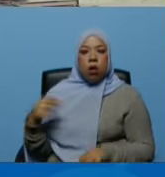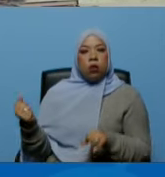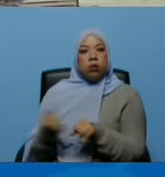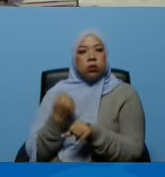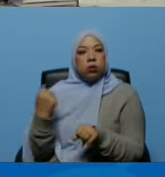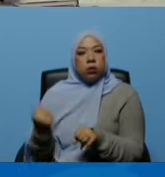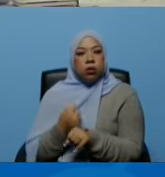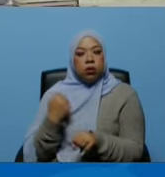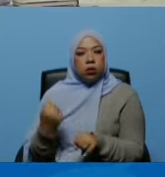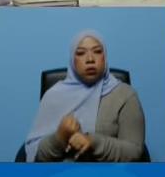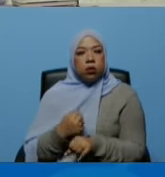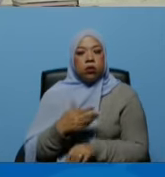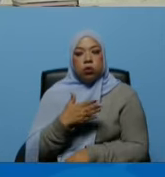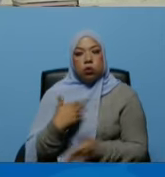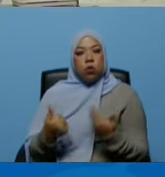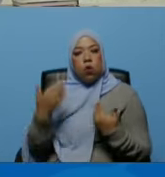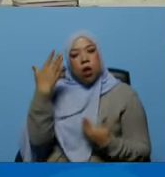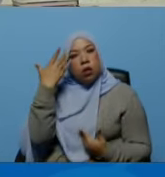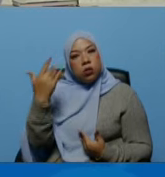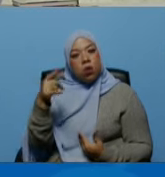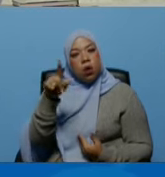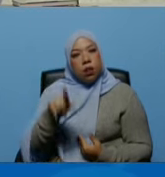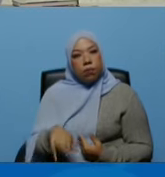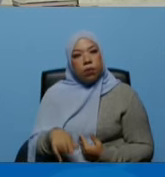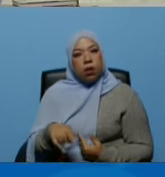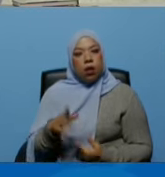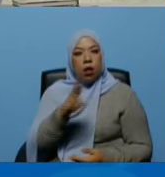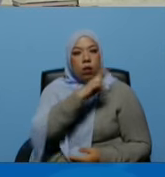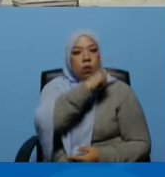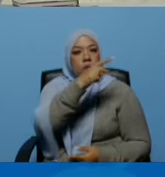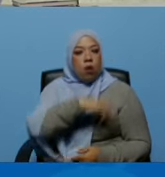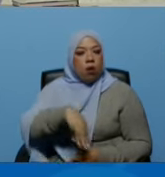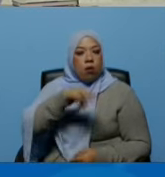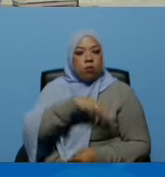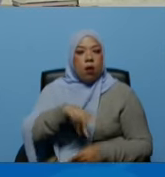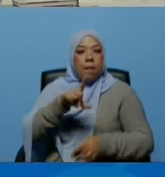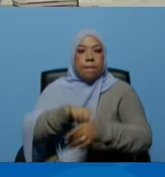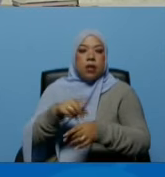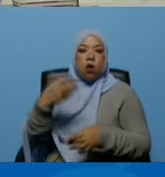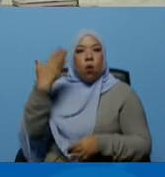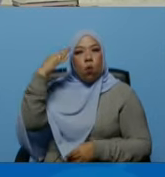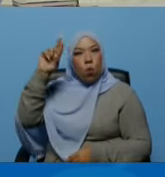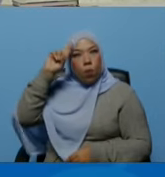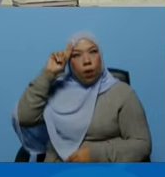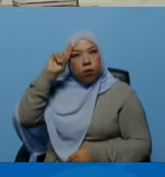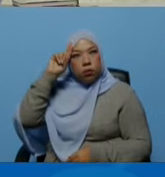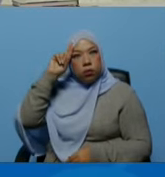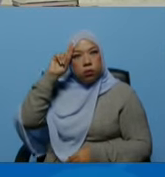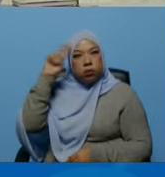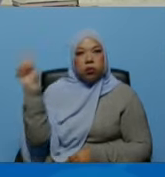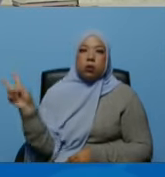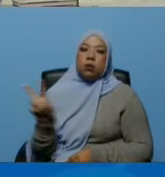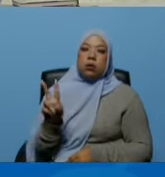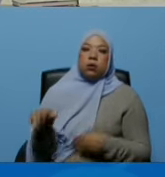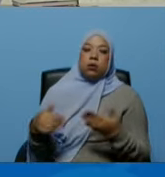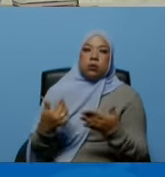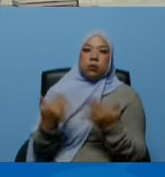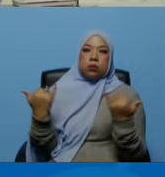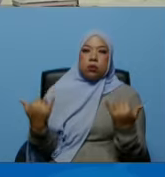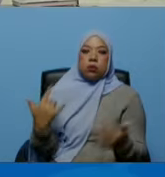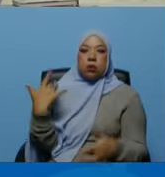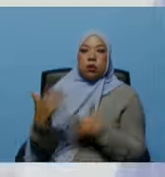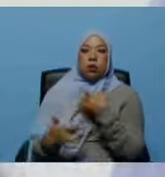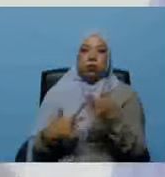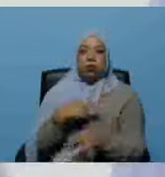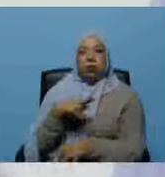yo quiero saludar además al jefe de la misión médica cubana en Venezuela doctor Yusley B. Martínez